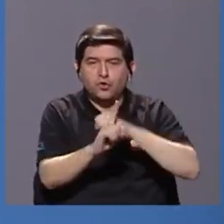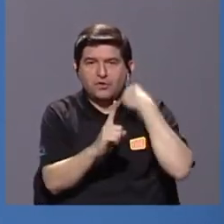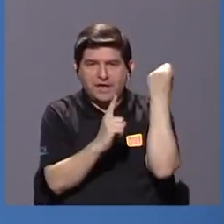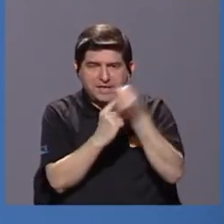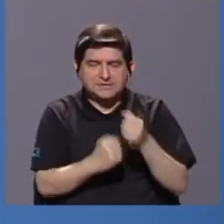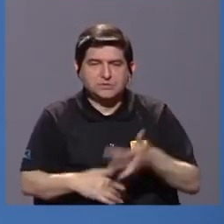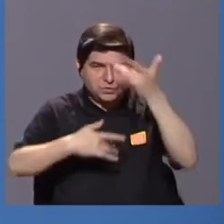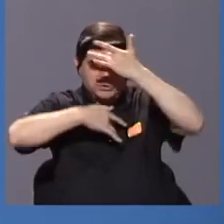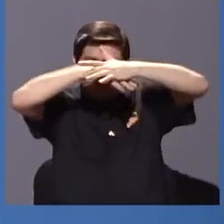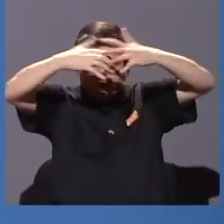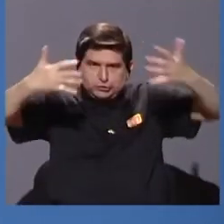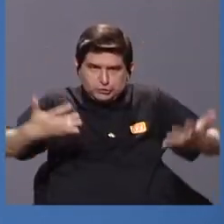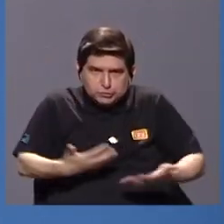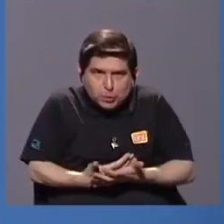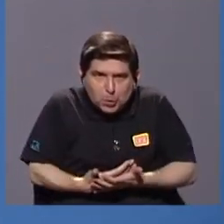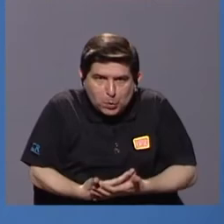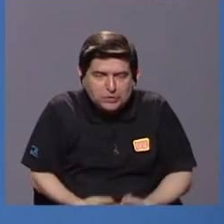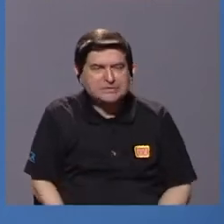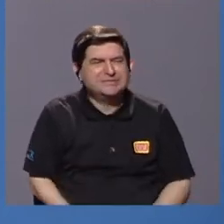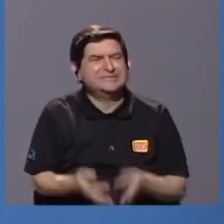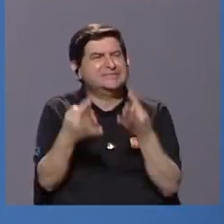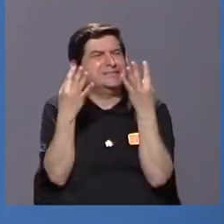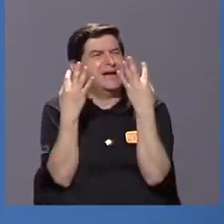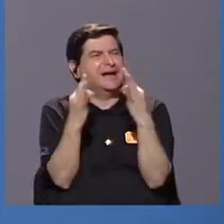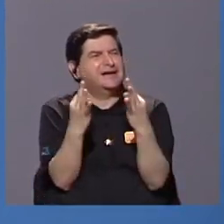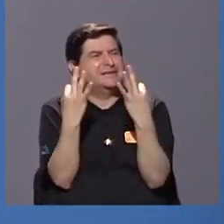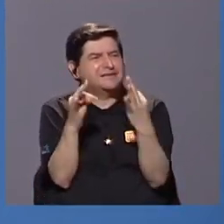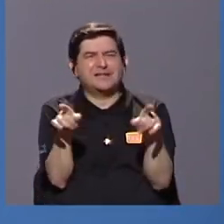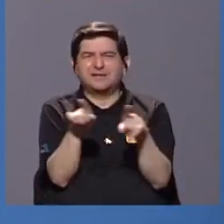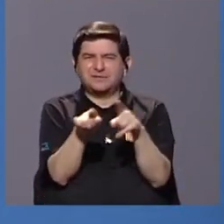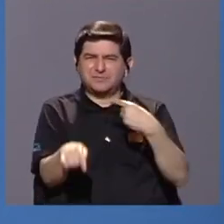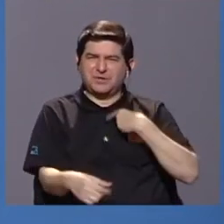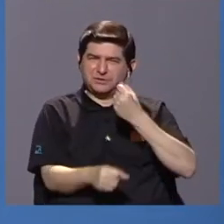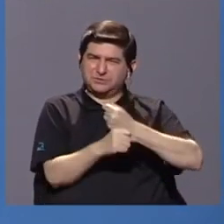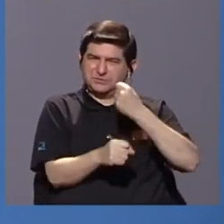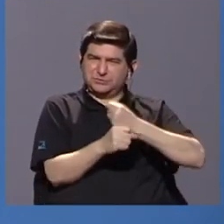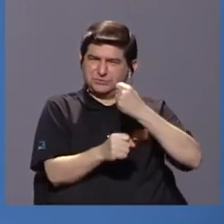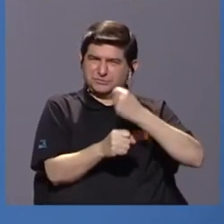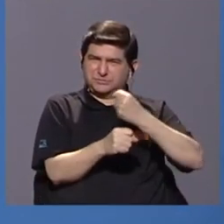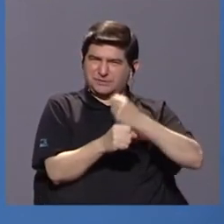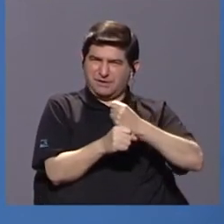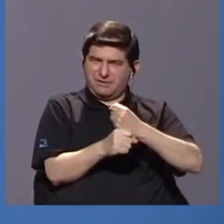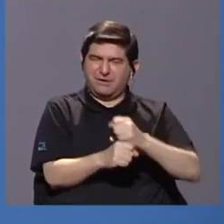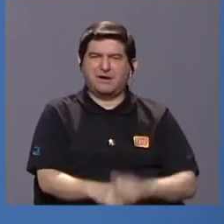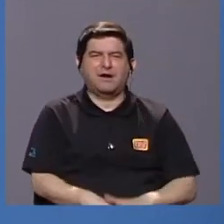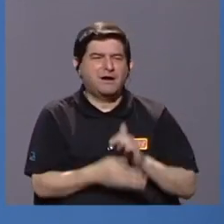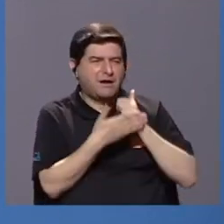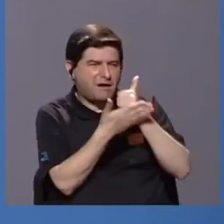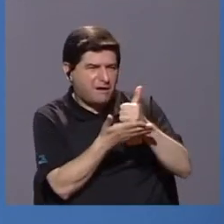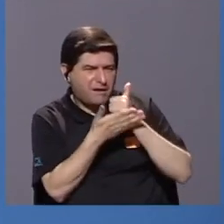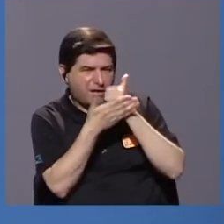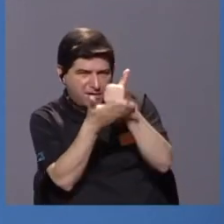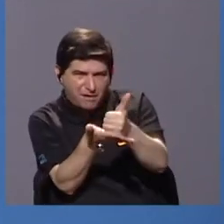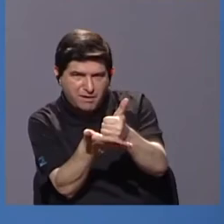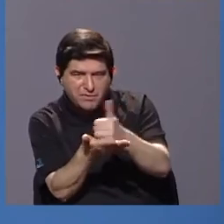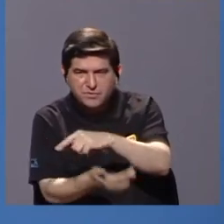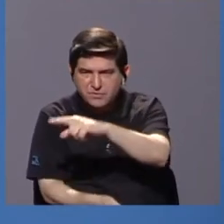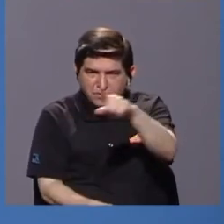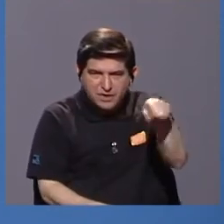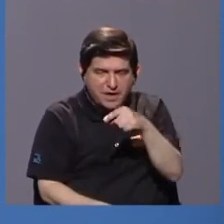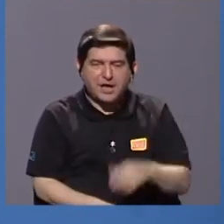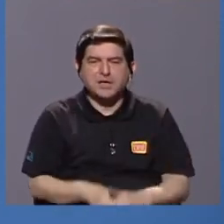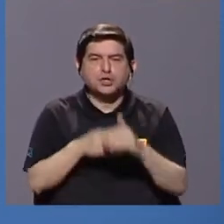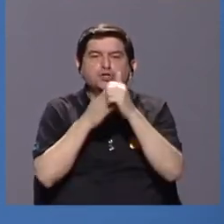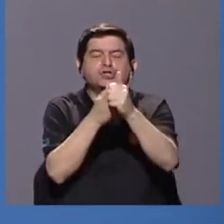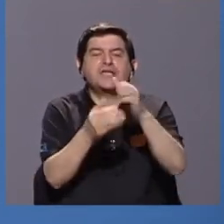se han tratado de, yo he estado también trabajando en ayudarles a generar las guías